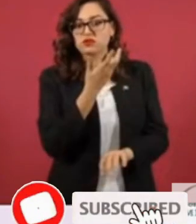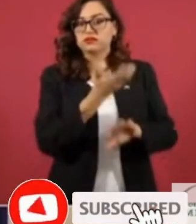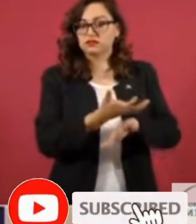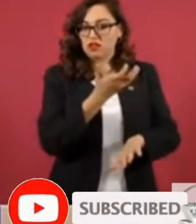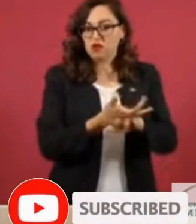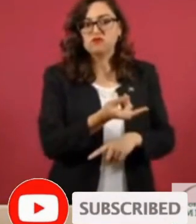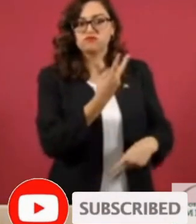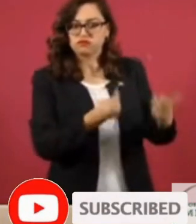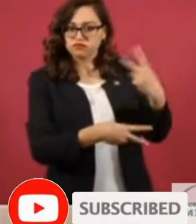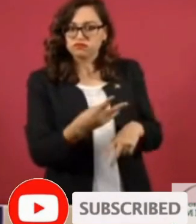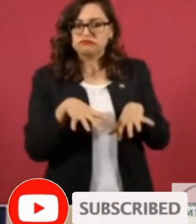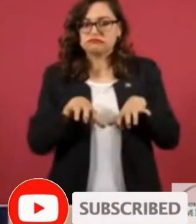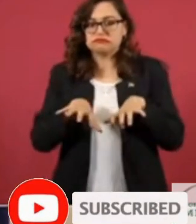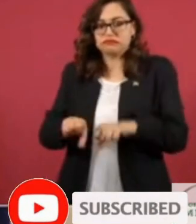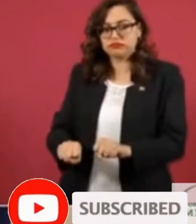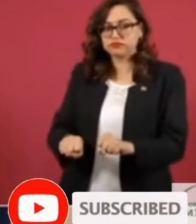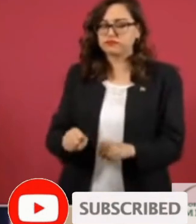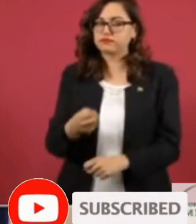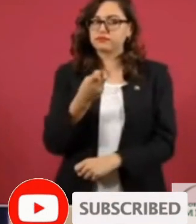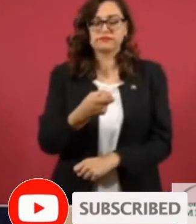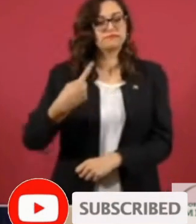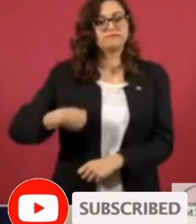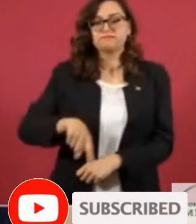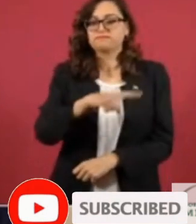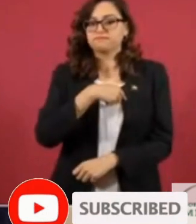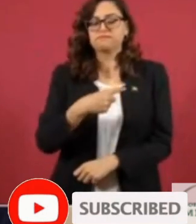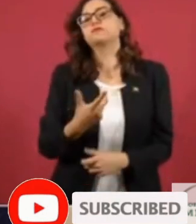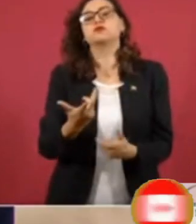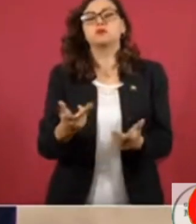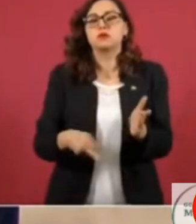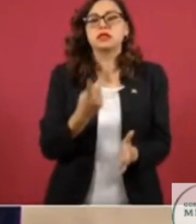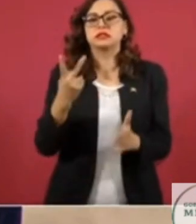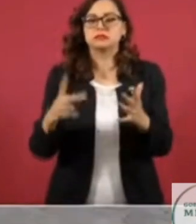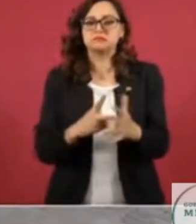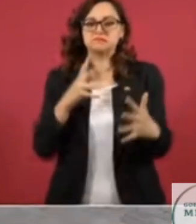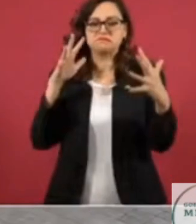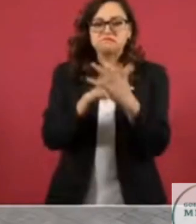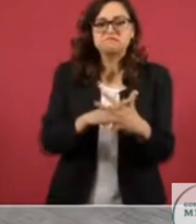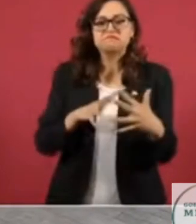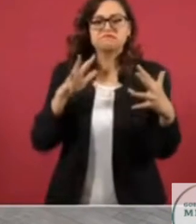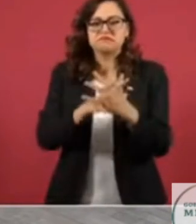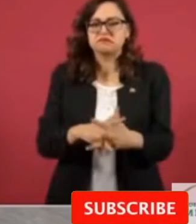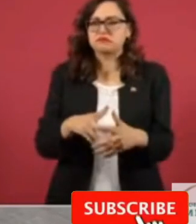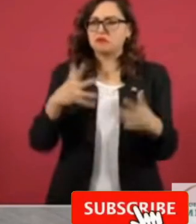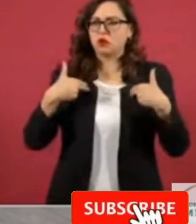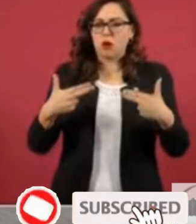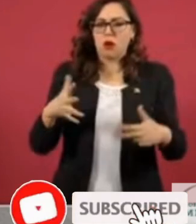Esas invasiones nos han costado sangre, martirio